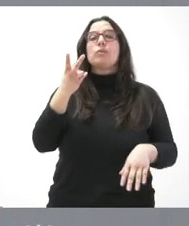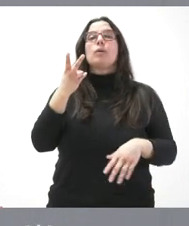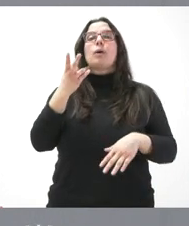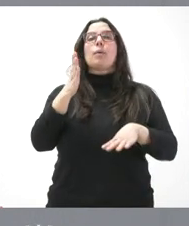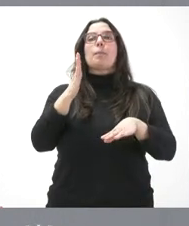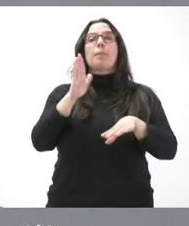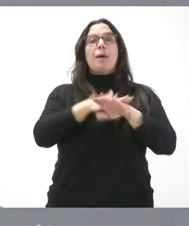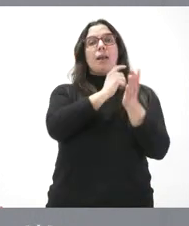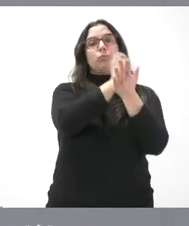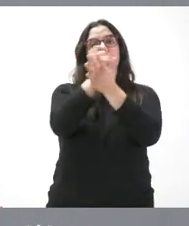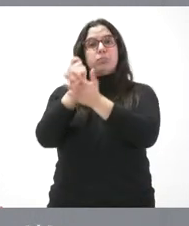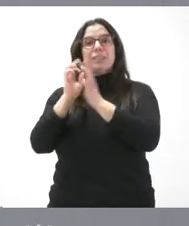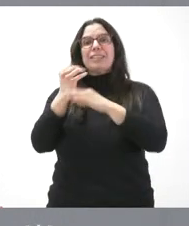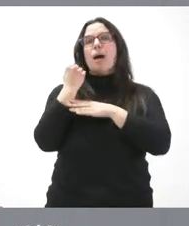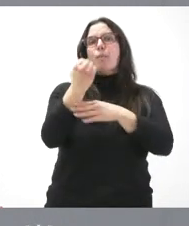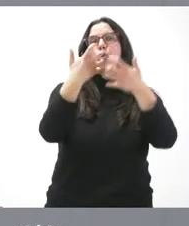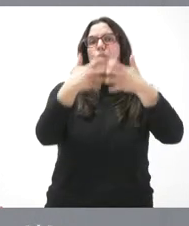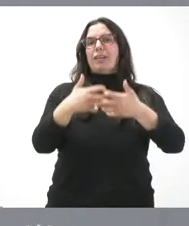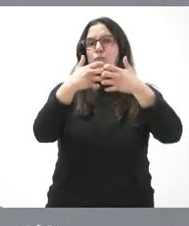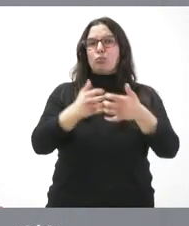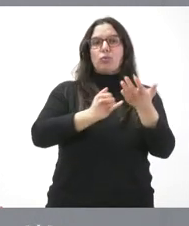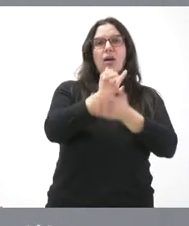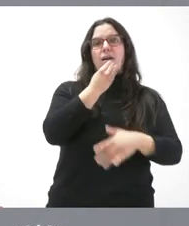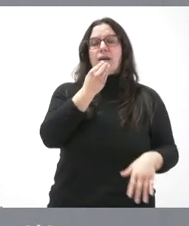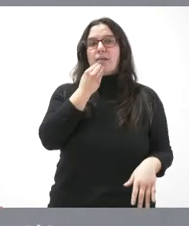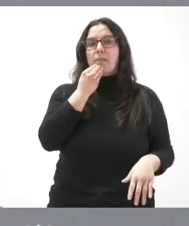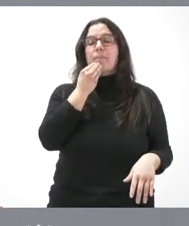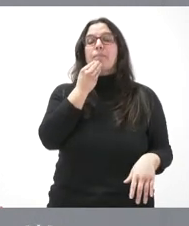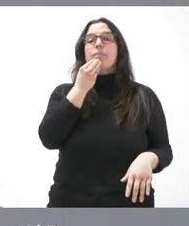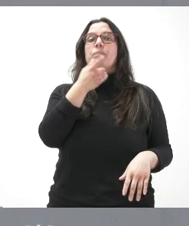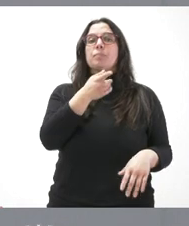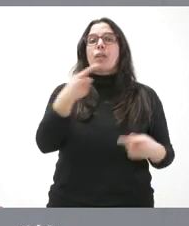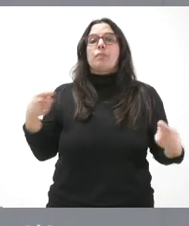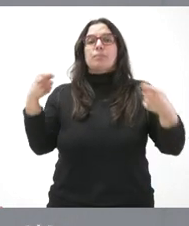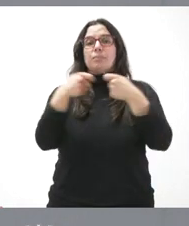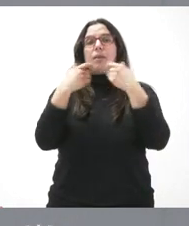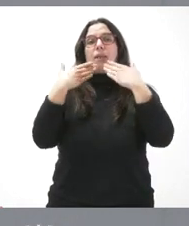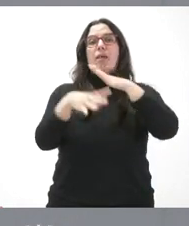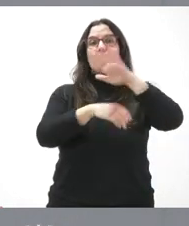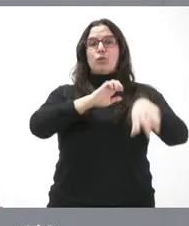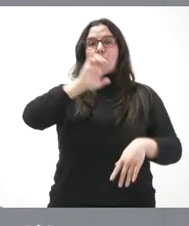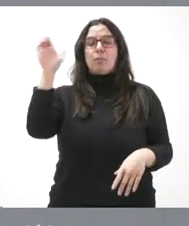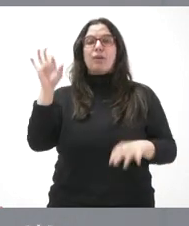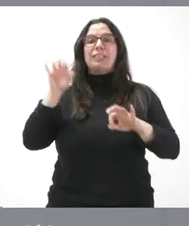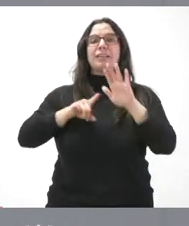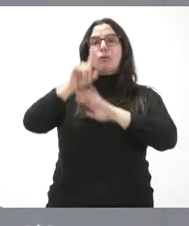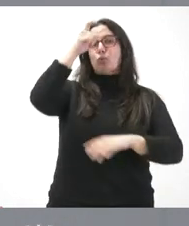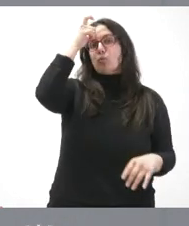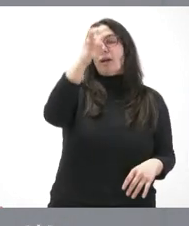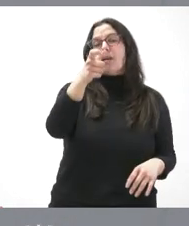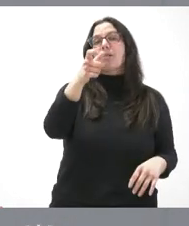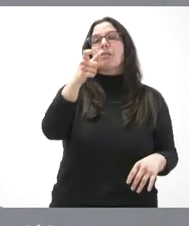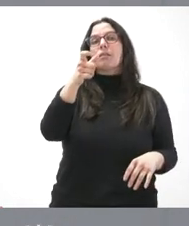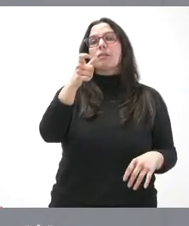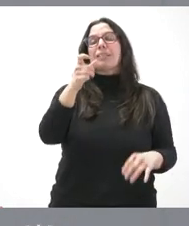el apoyo a esta industria agraria y alimentaria y se cofinancia con el Fondo Europeo de Desarrollo Rural, en